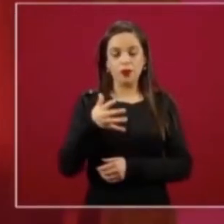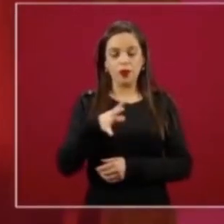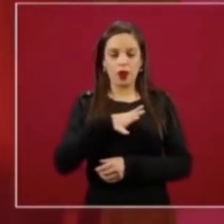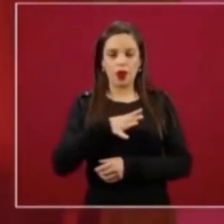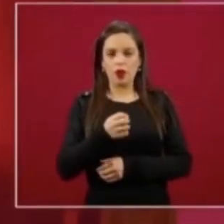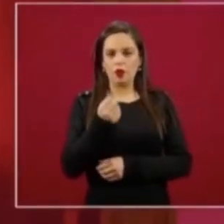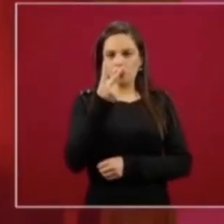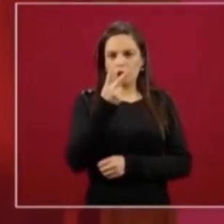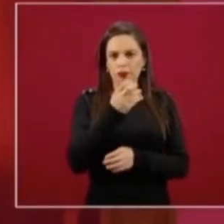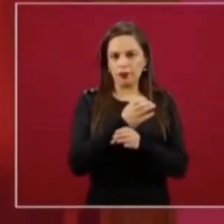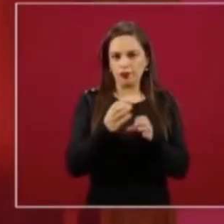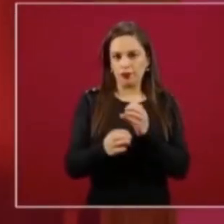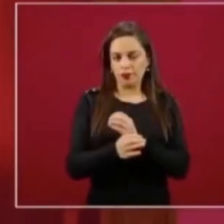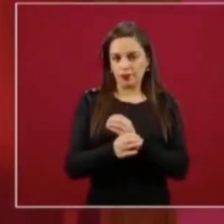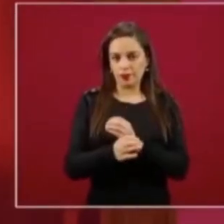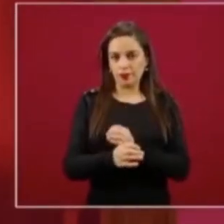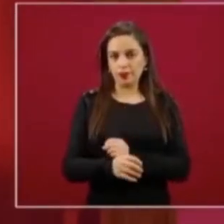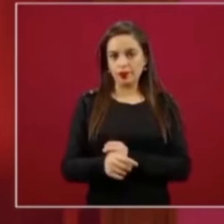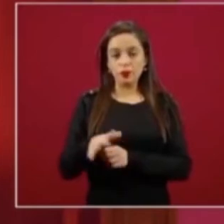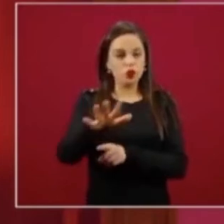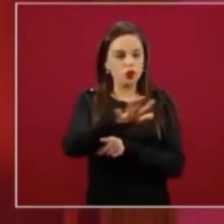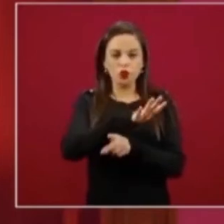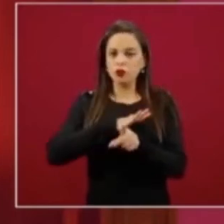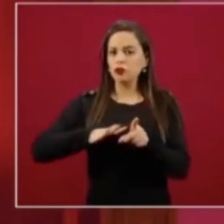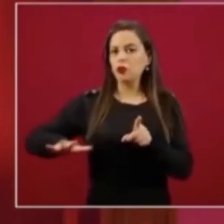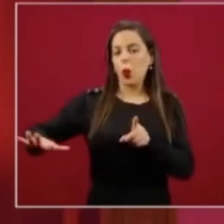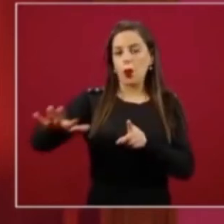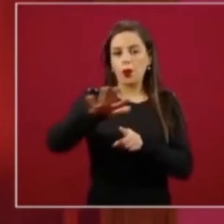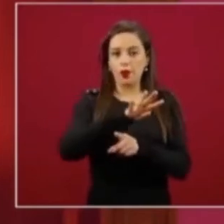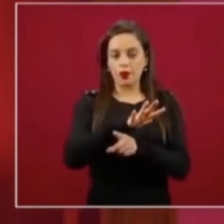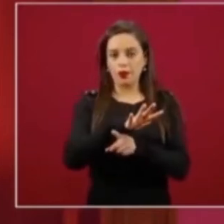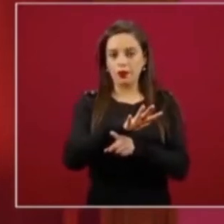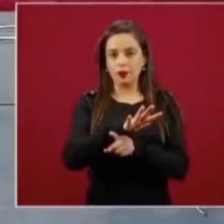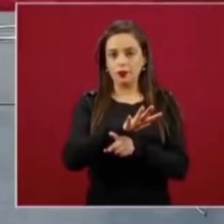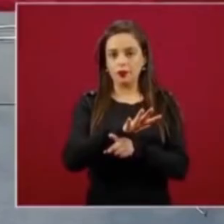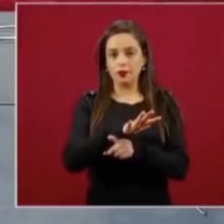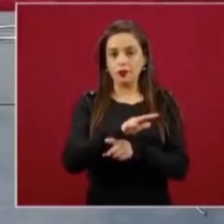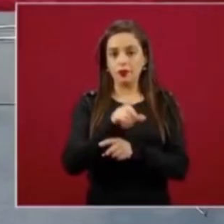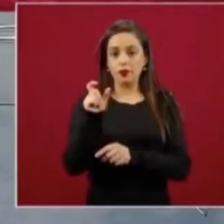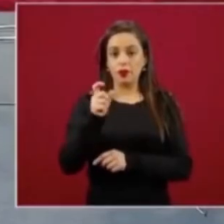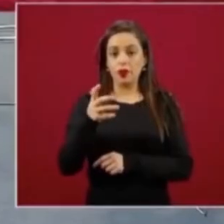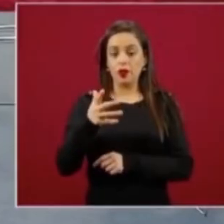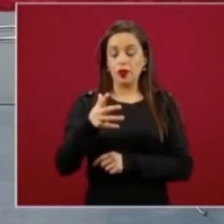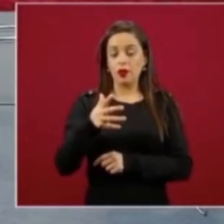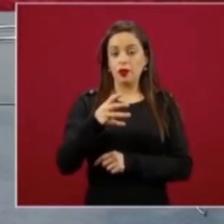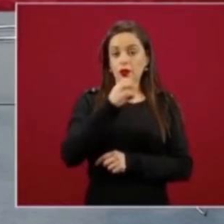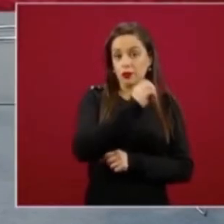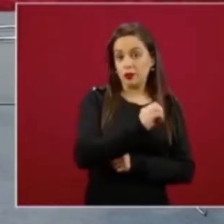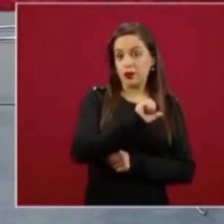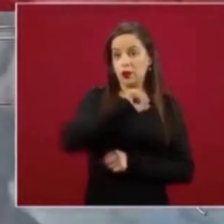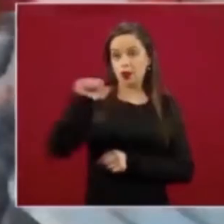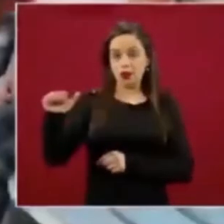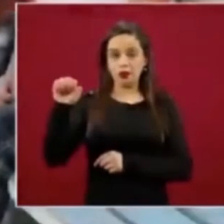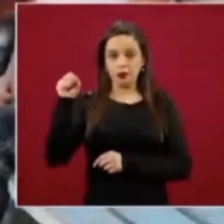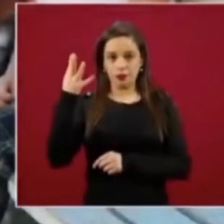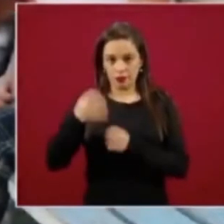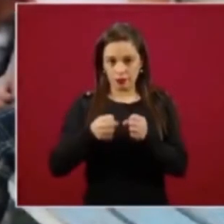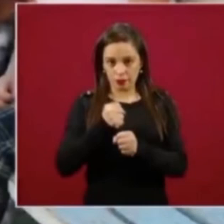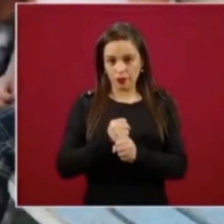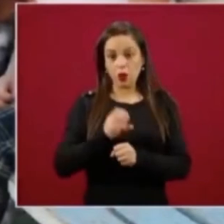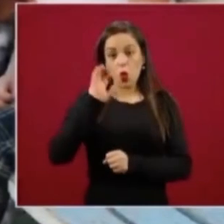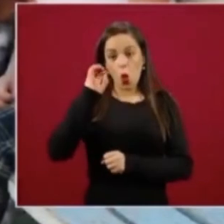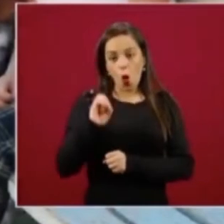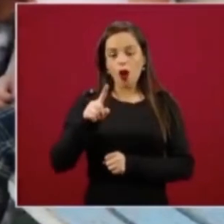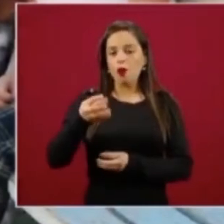es eso? Bueno, que es para todos quienes están en estos rangos de edad o condición de vida. La pensión es